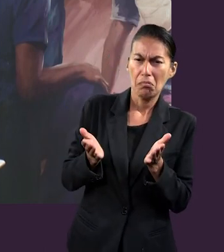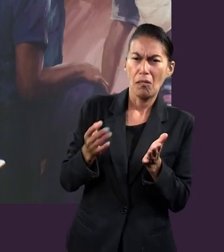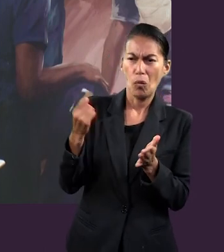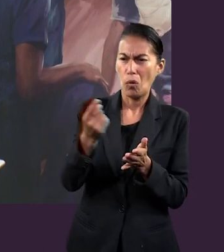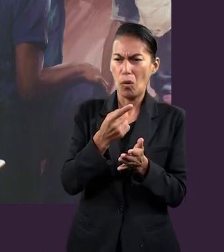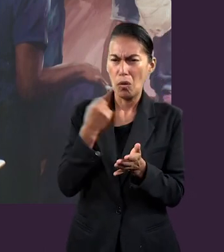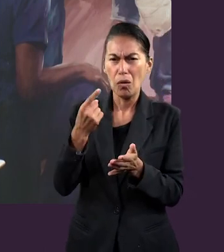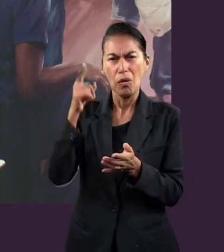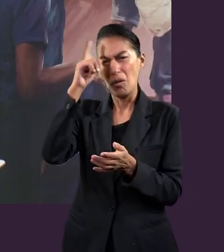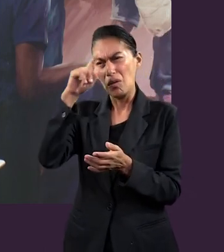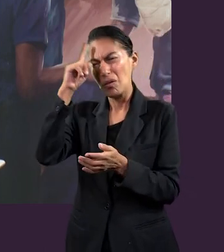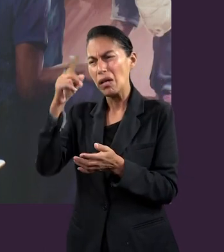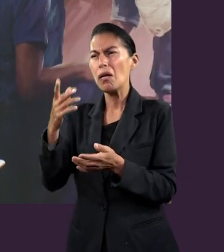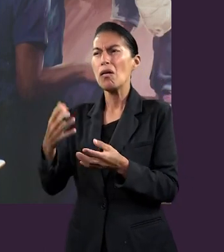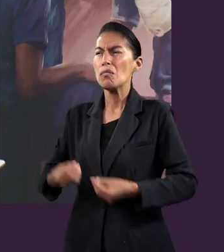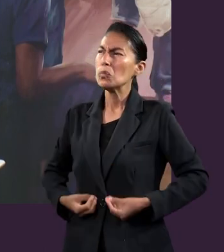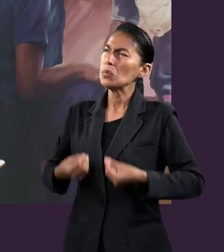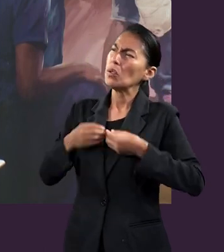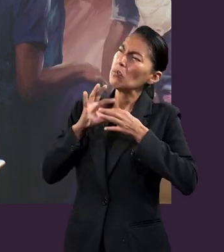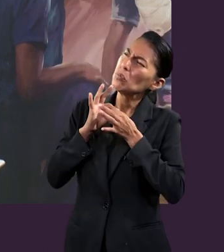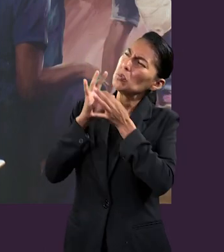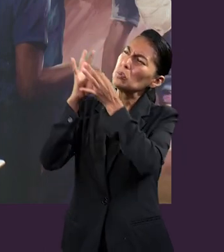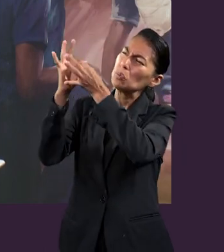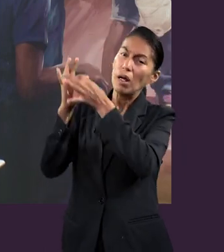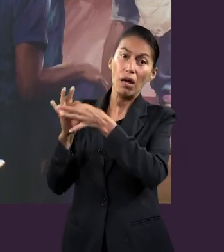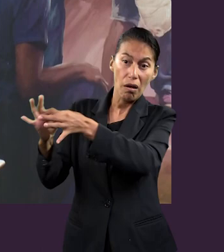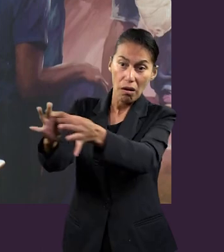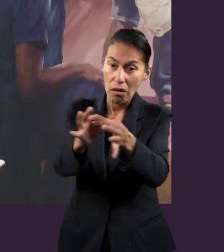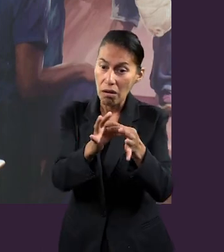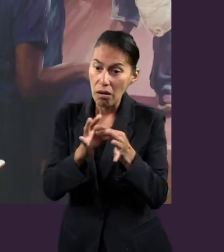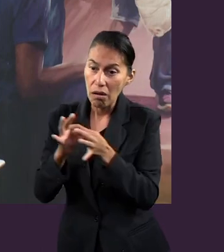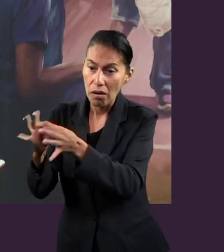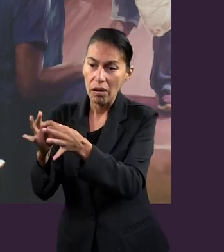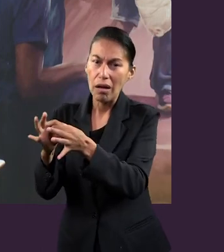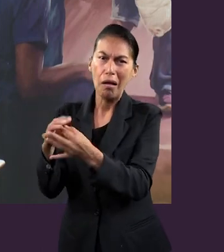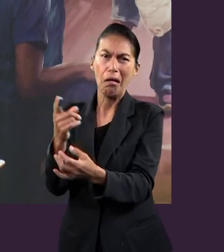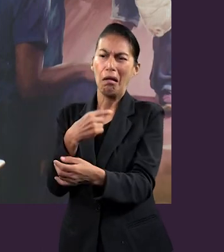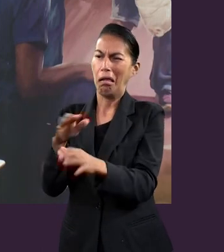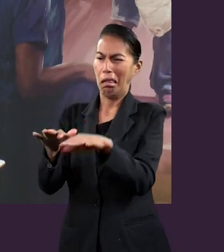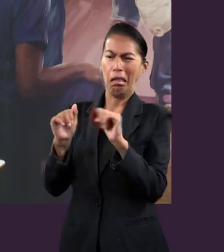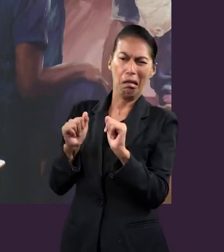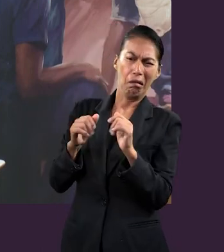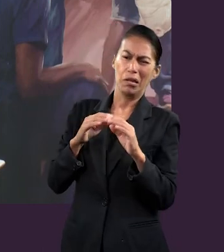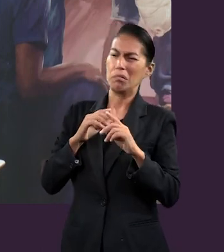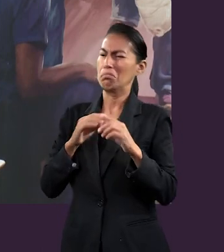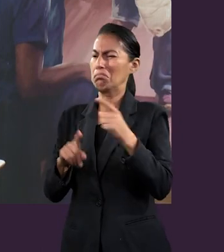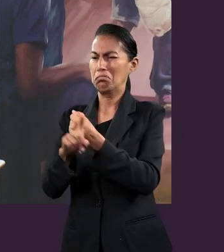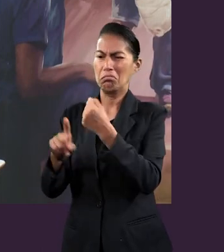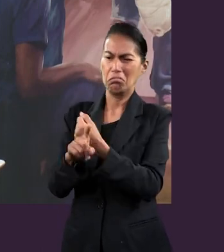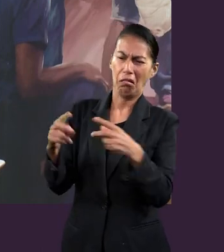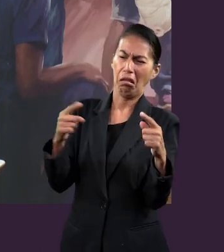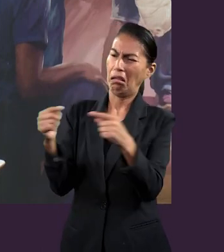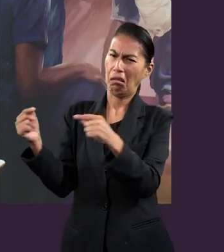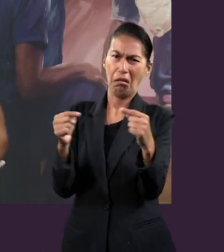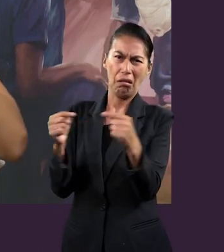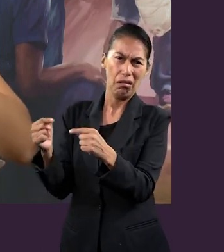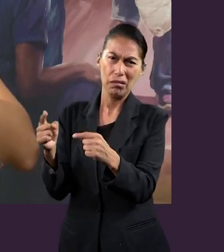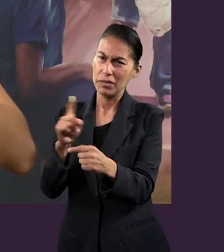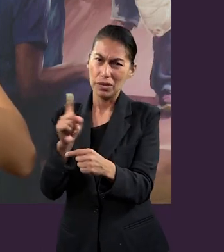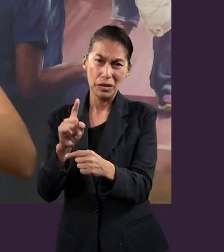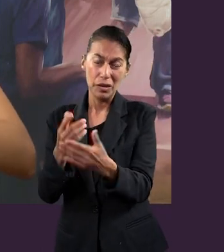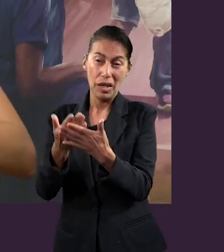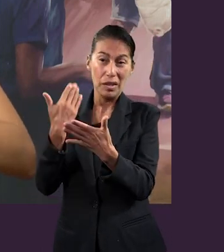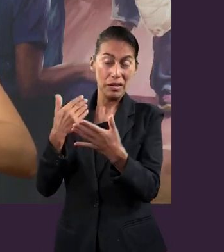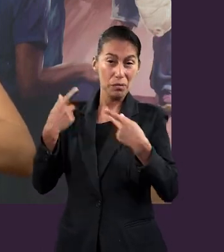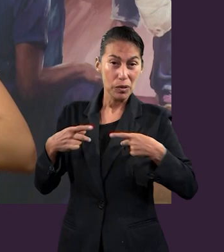como usted dijo, entre creyentes. Dejar de marcar esa línea en la que antes los gentiles, aunque convertidos, estaban